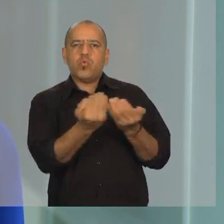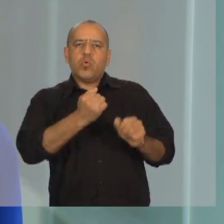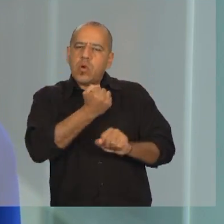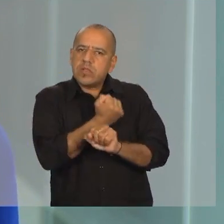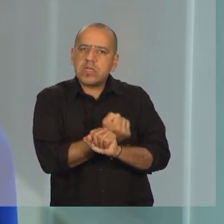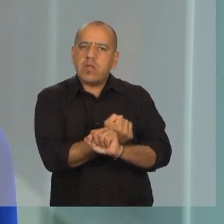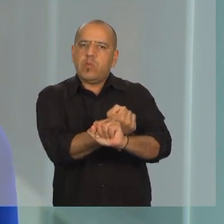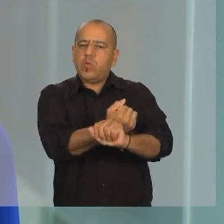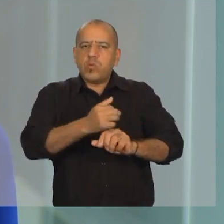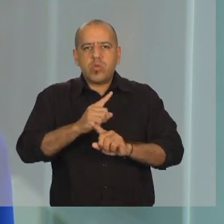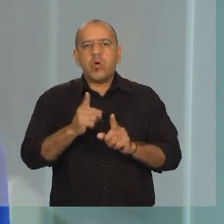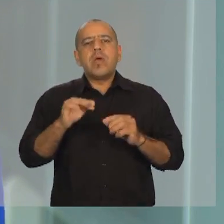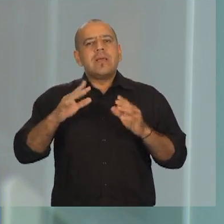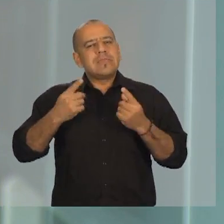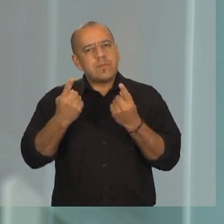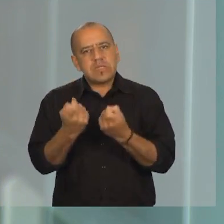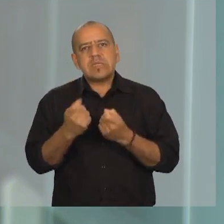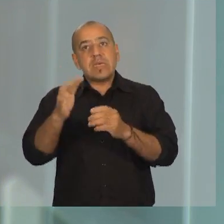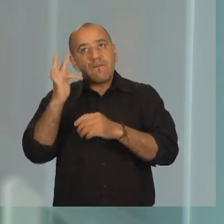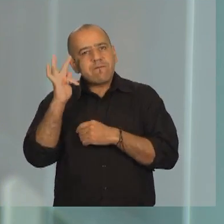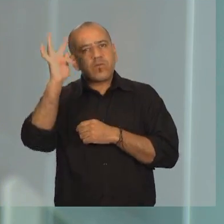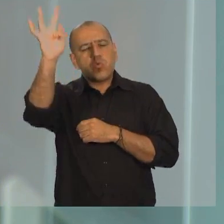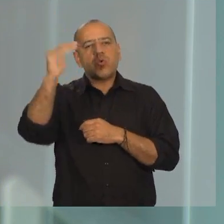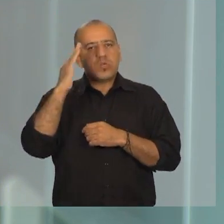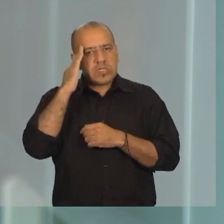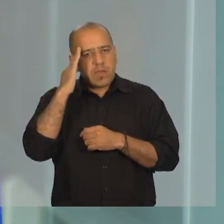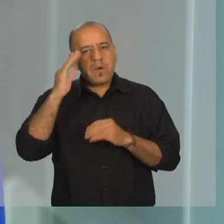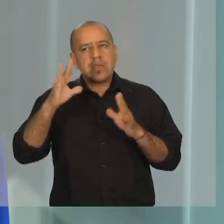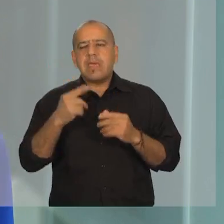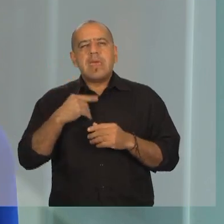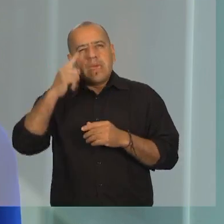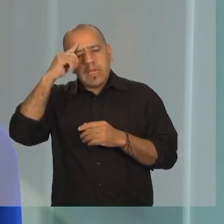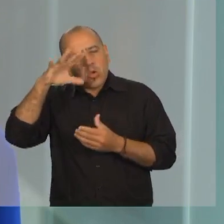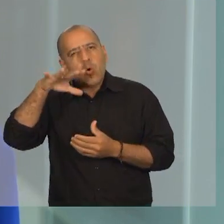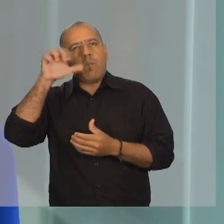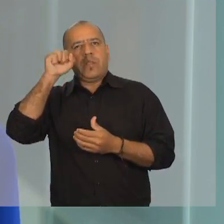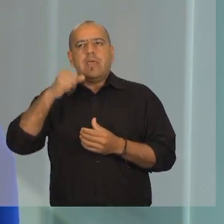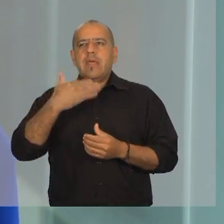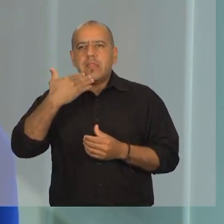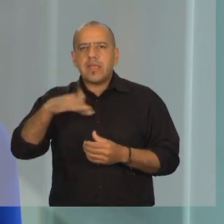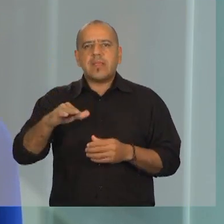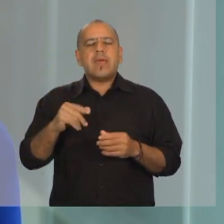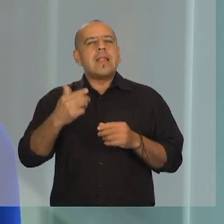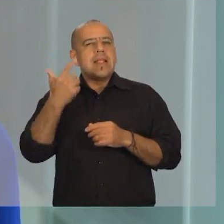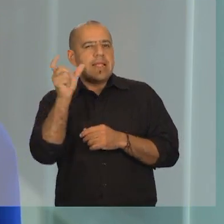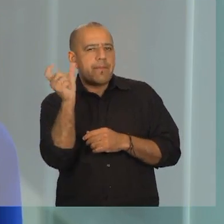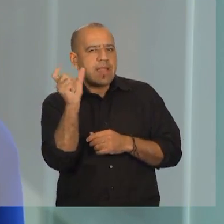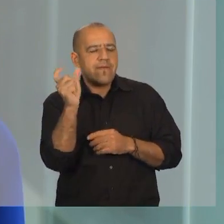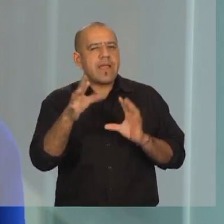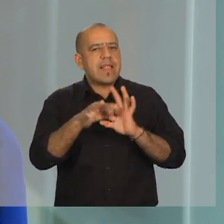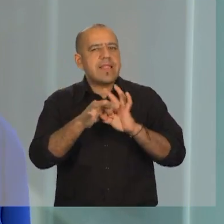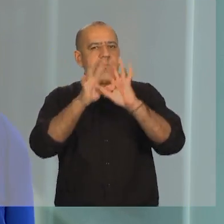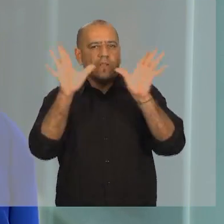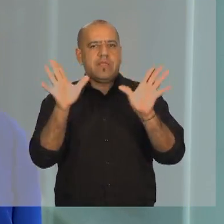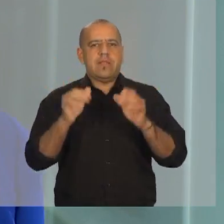Es necesario que las futuras generaciones sepan defender, comprender y apreciar la palabra